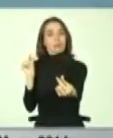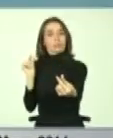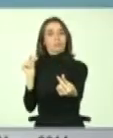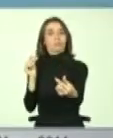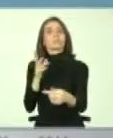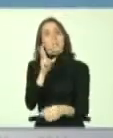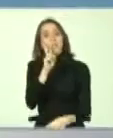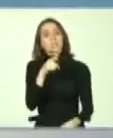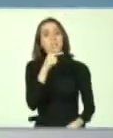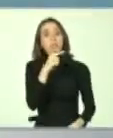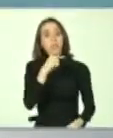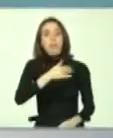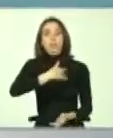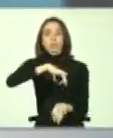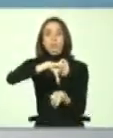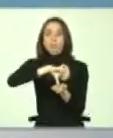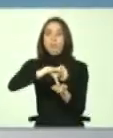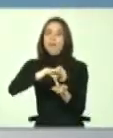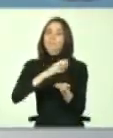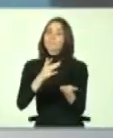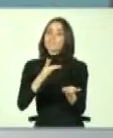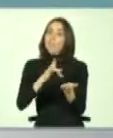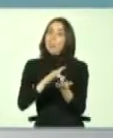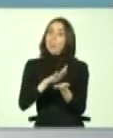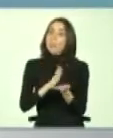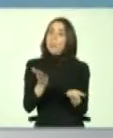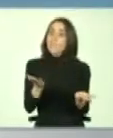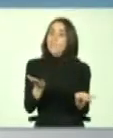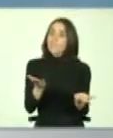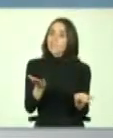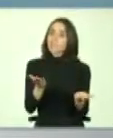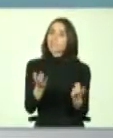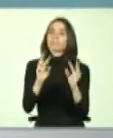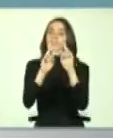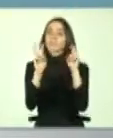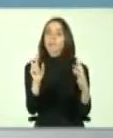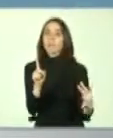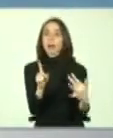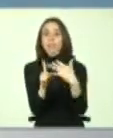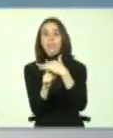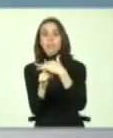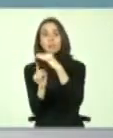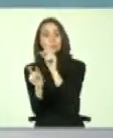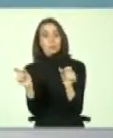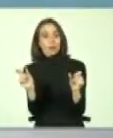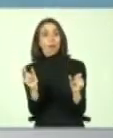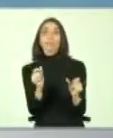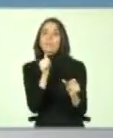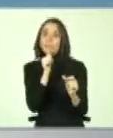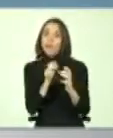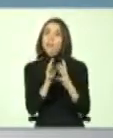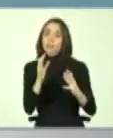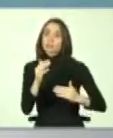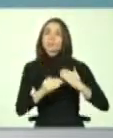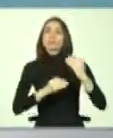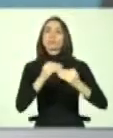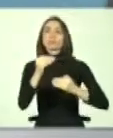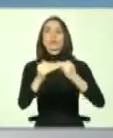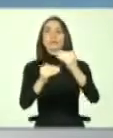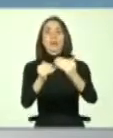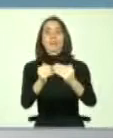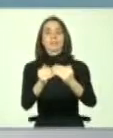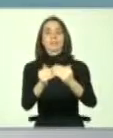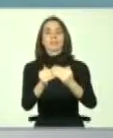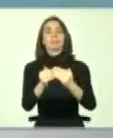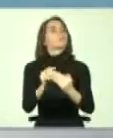alguna, nuestro país está al debe en materia de inclusión y nos queda mucho por avanzar. Ya no solo